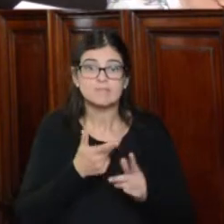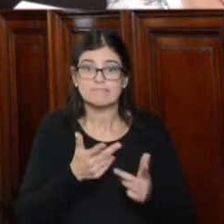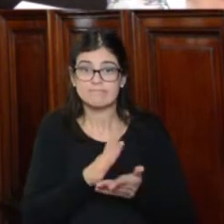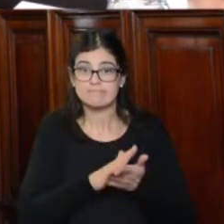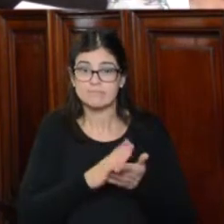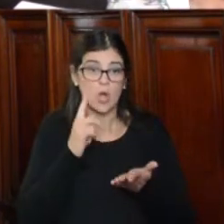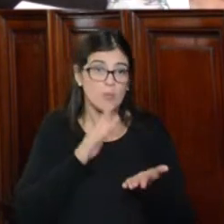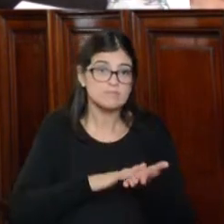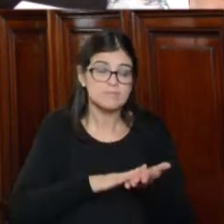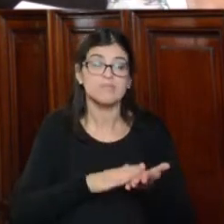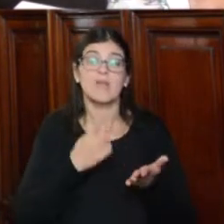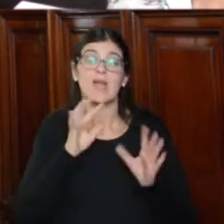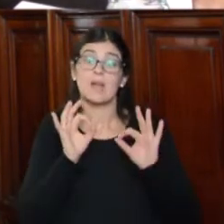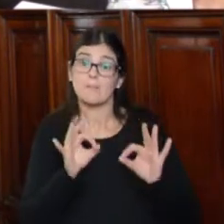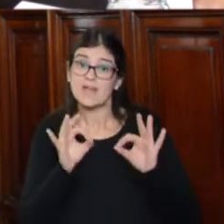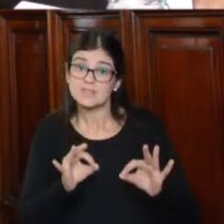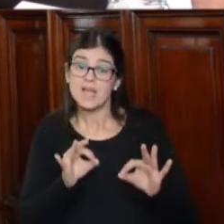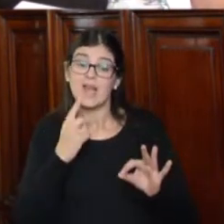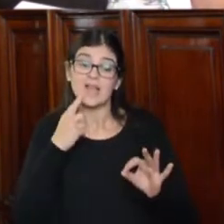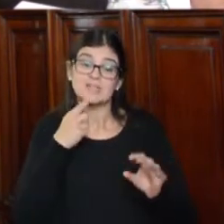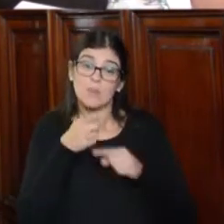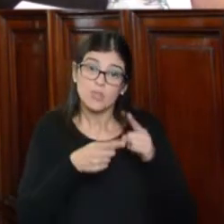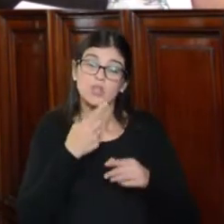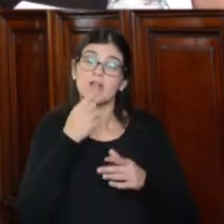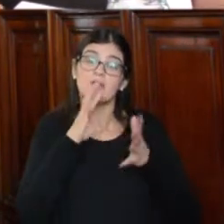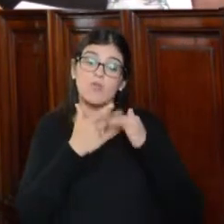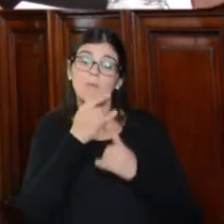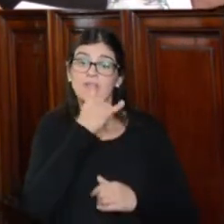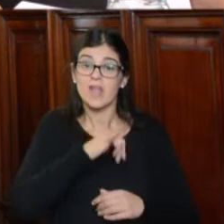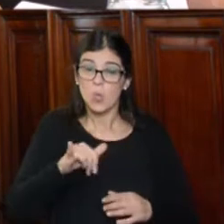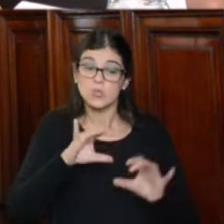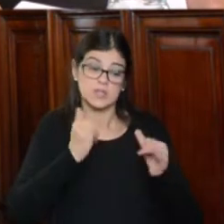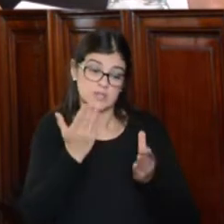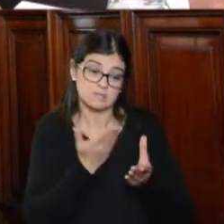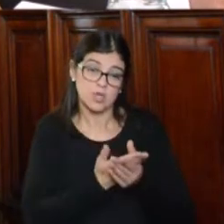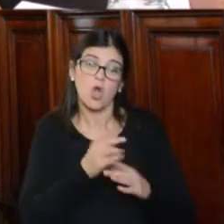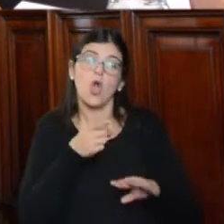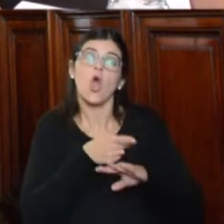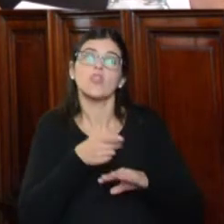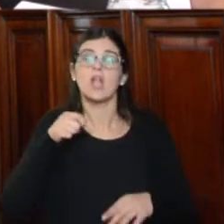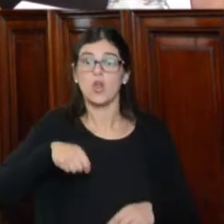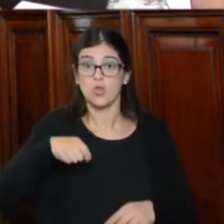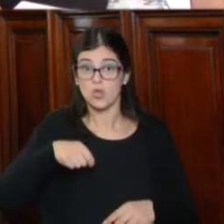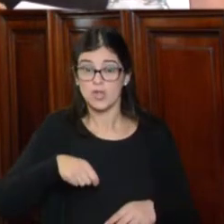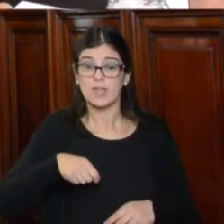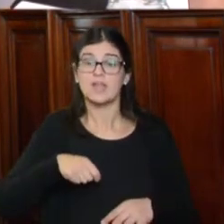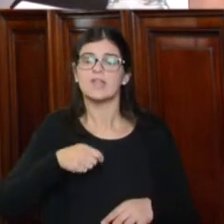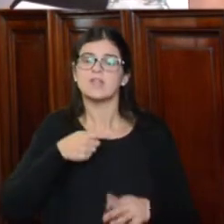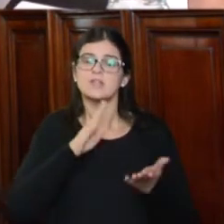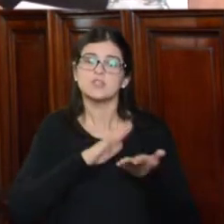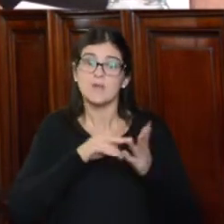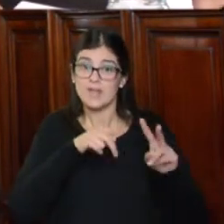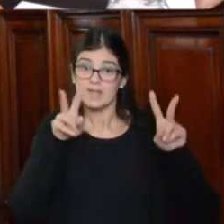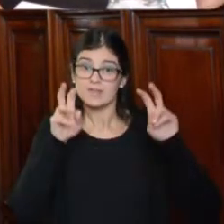En particular, las imputaciones que señalan las denuncias formuladas contra los magistrados, atribuyen a